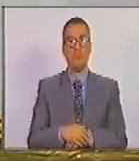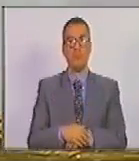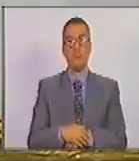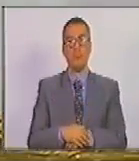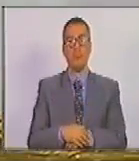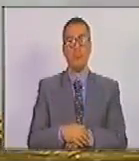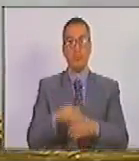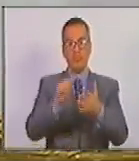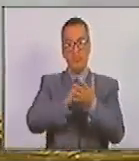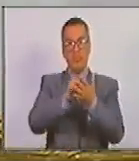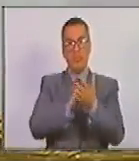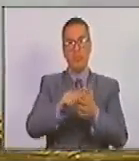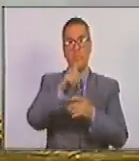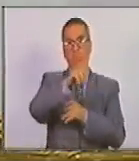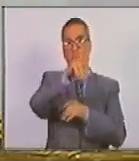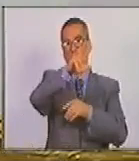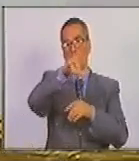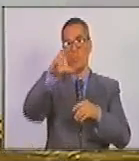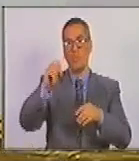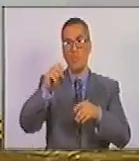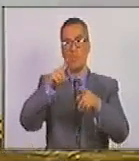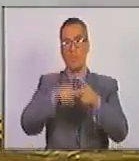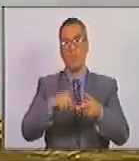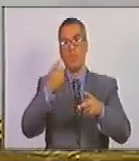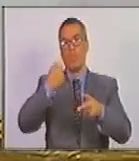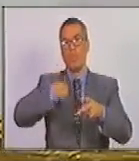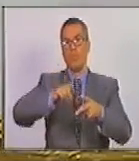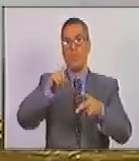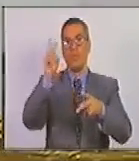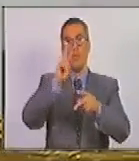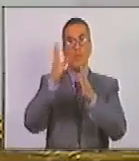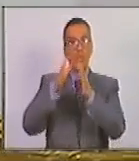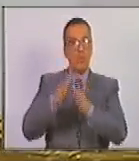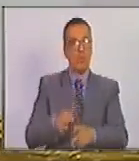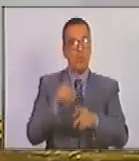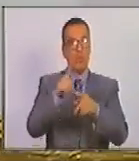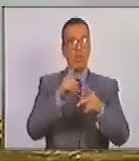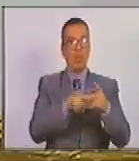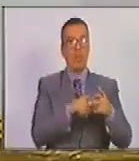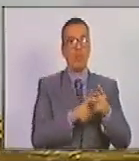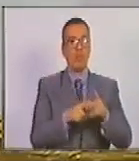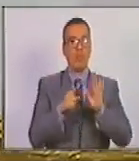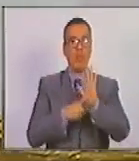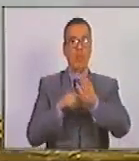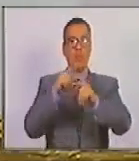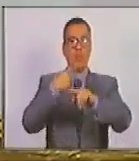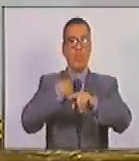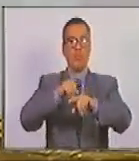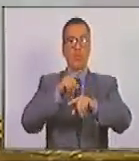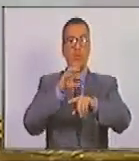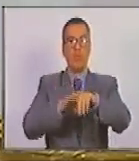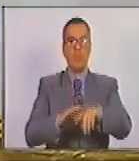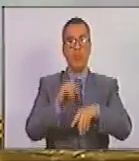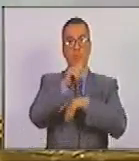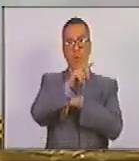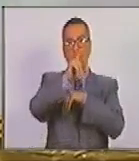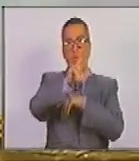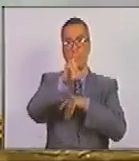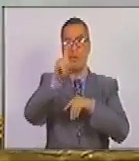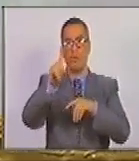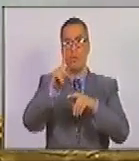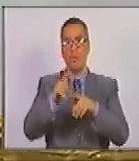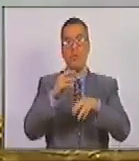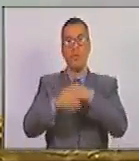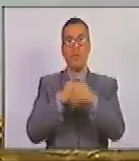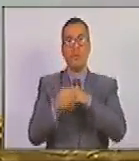el artículo 130 que señala el deber que tenemos todos los venezolanos y venezolanas de honrar y defender la patria el 131 el